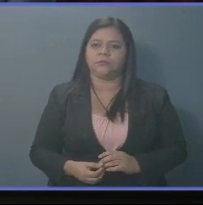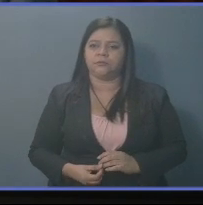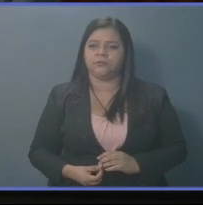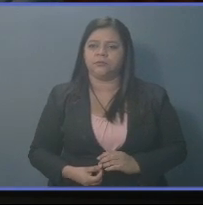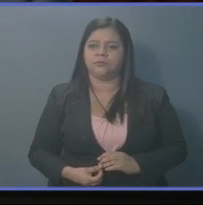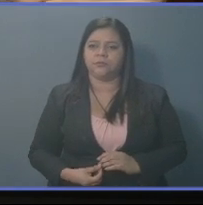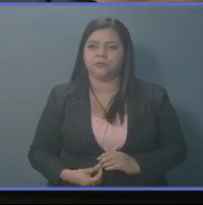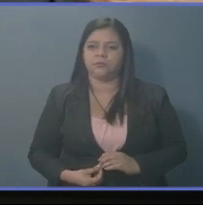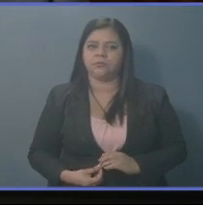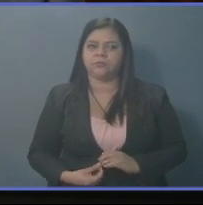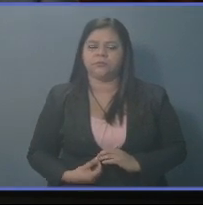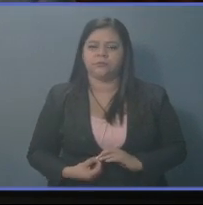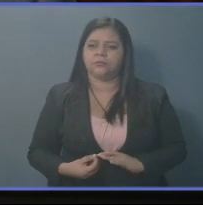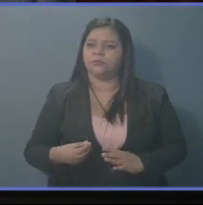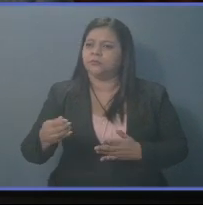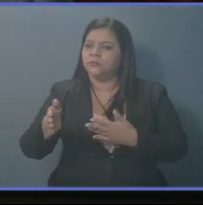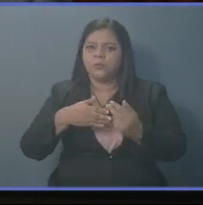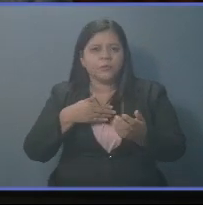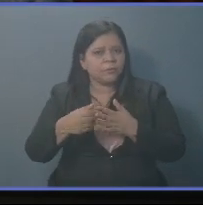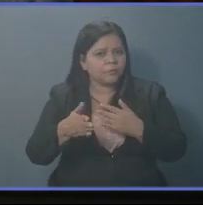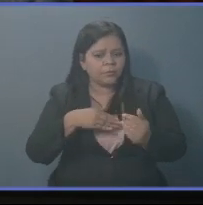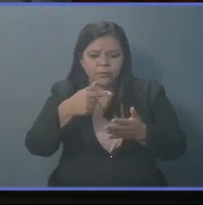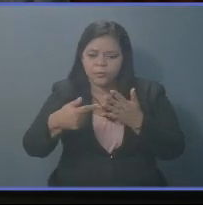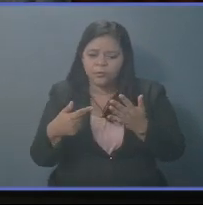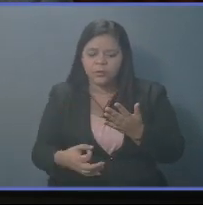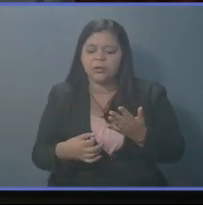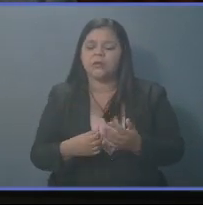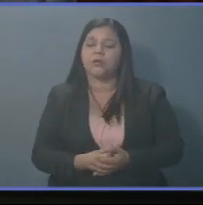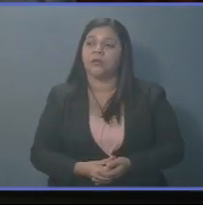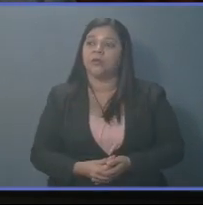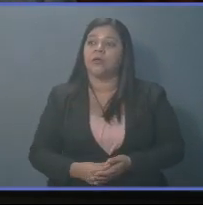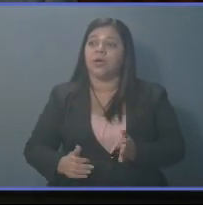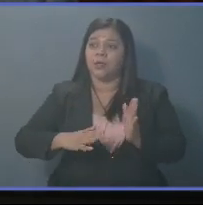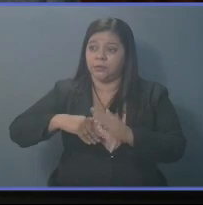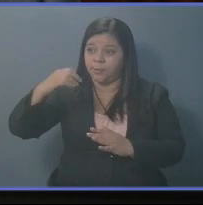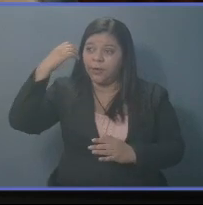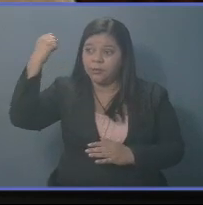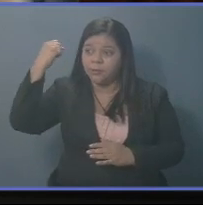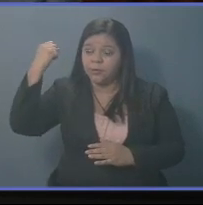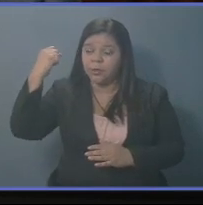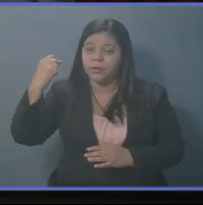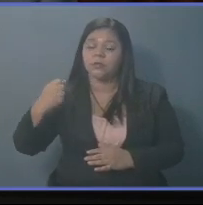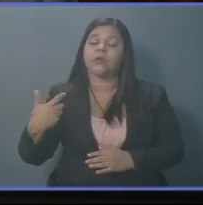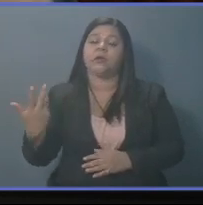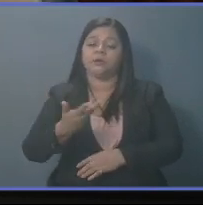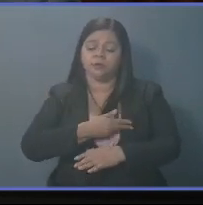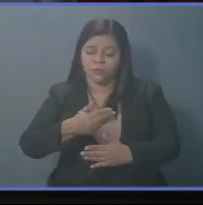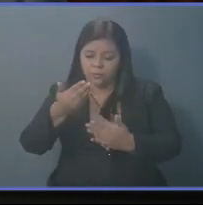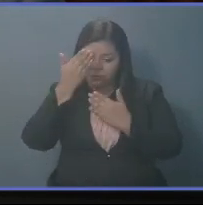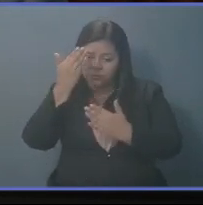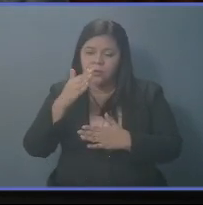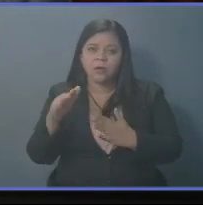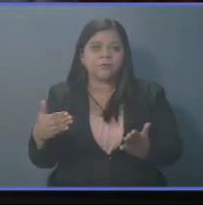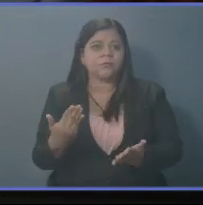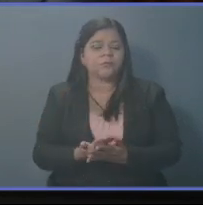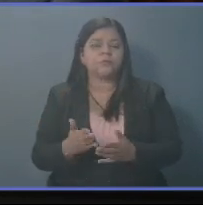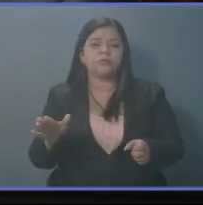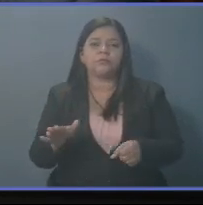No importa la ley. Lo que importa es que cumplamos a cabalidad.